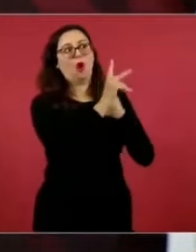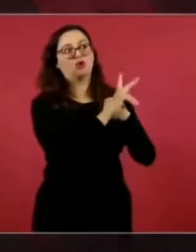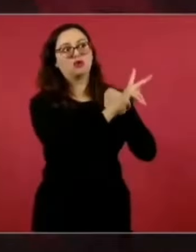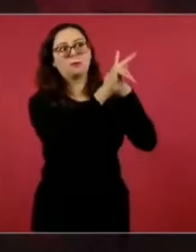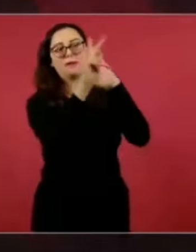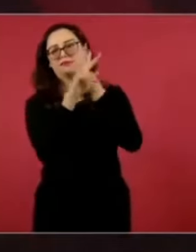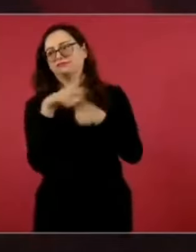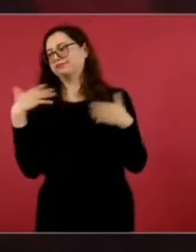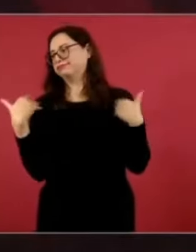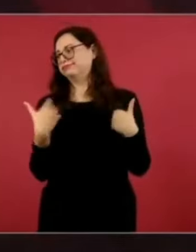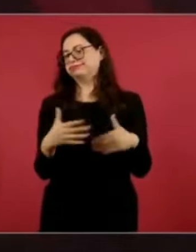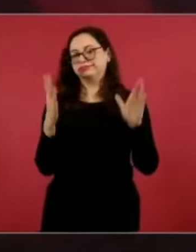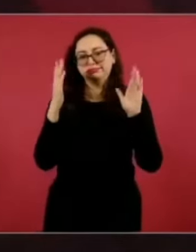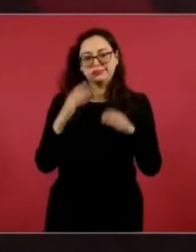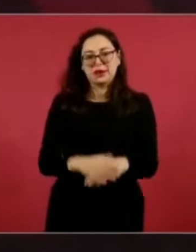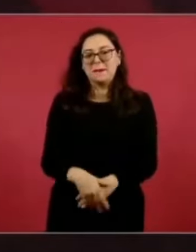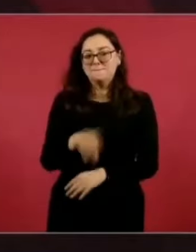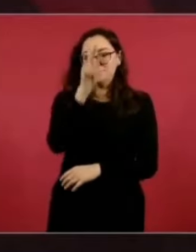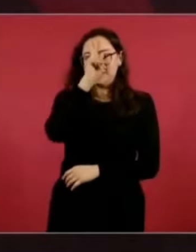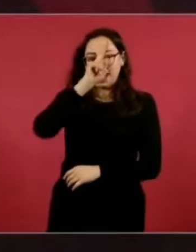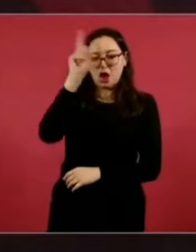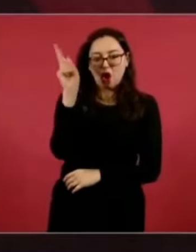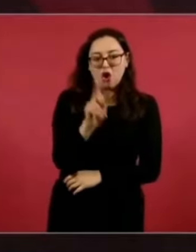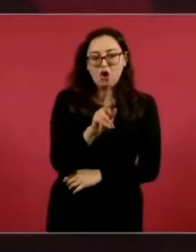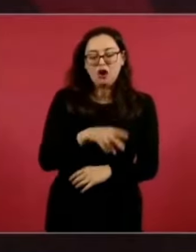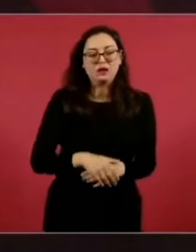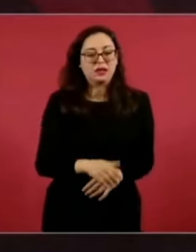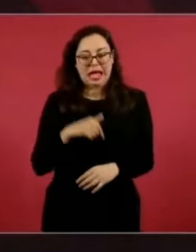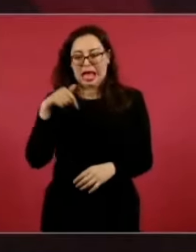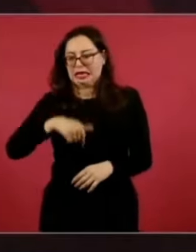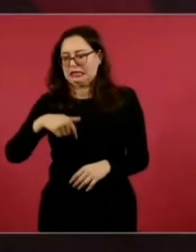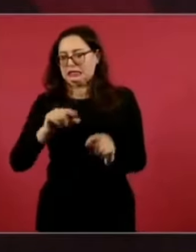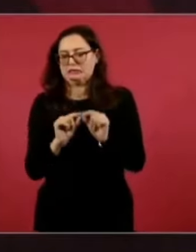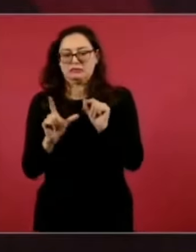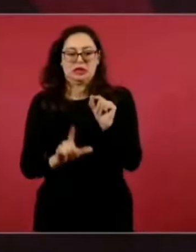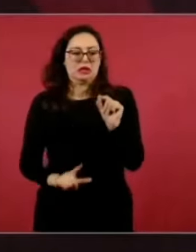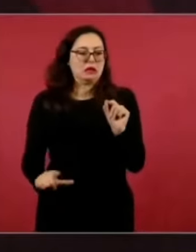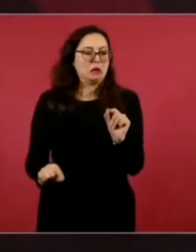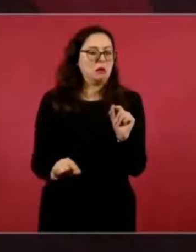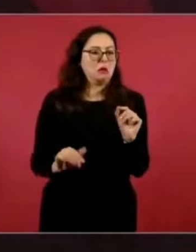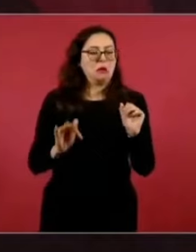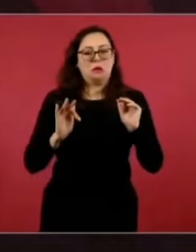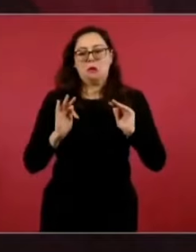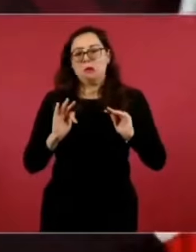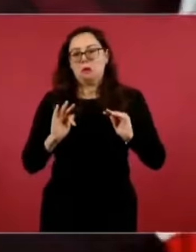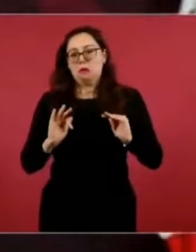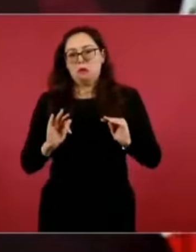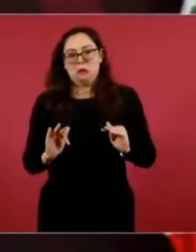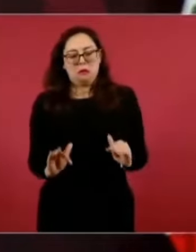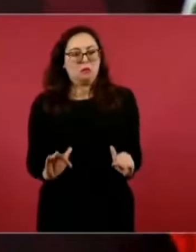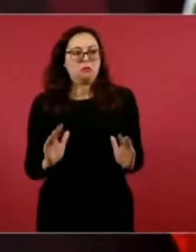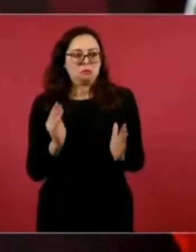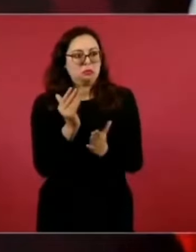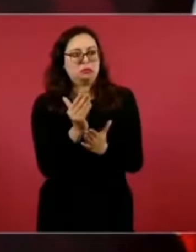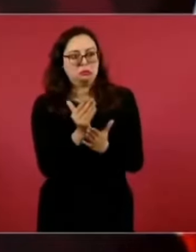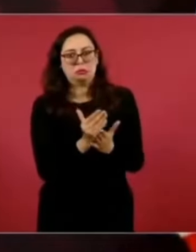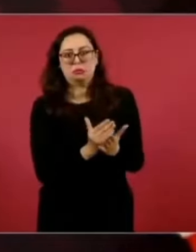no, pues estos medios y estos periodistas nuestros son de avanzada.